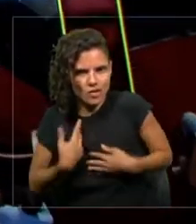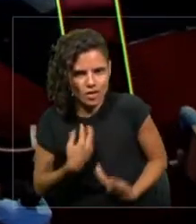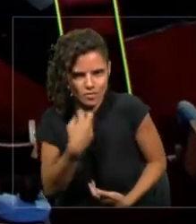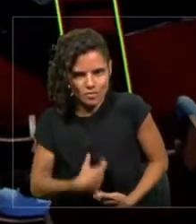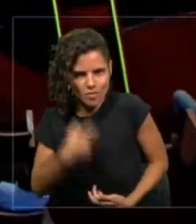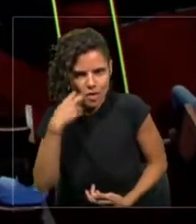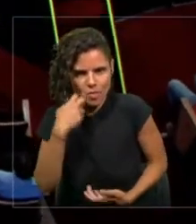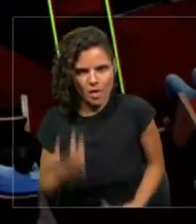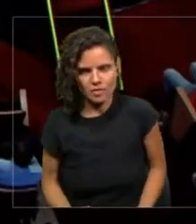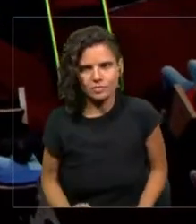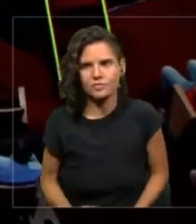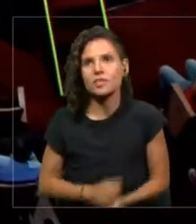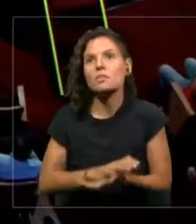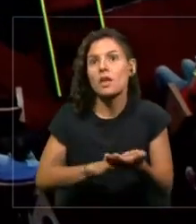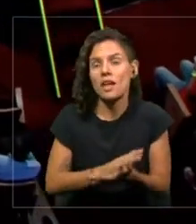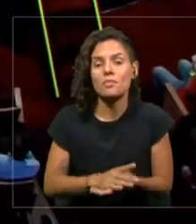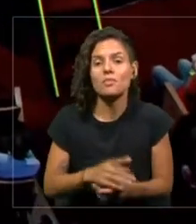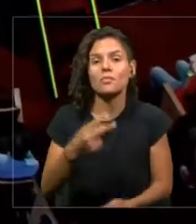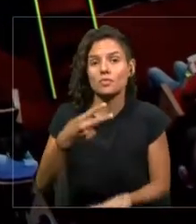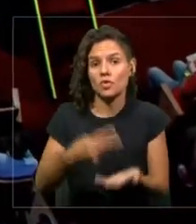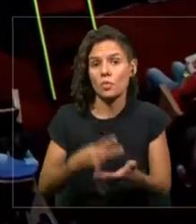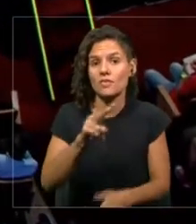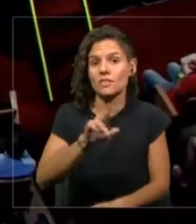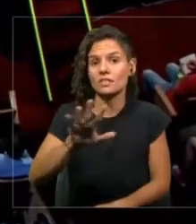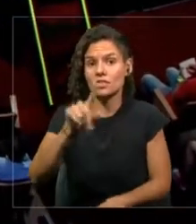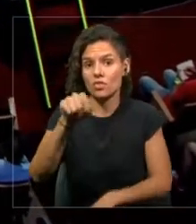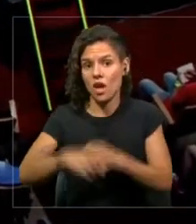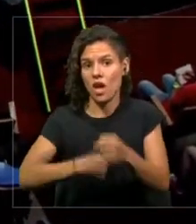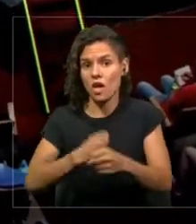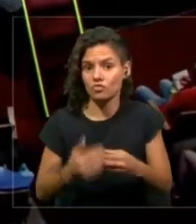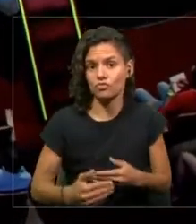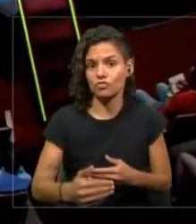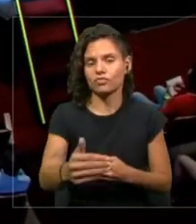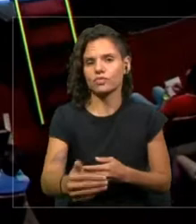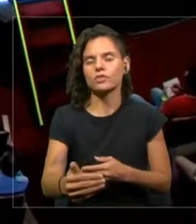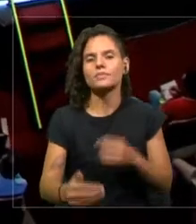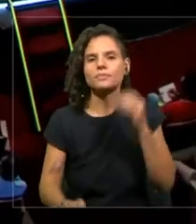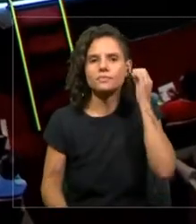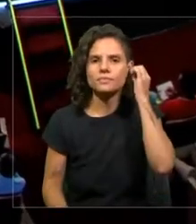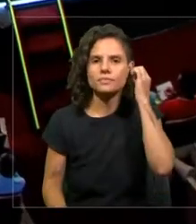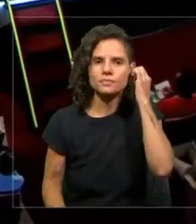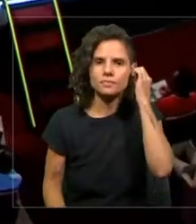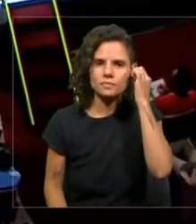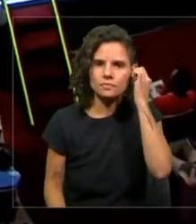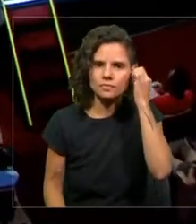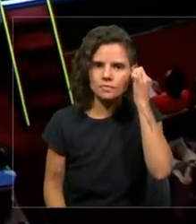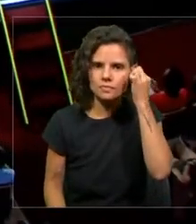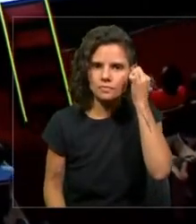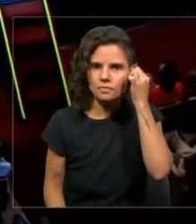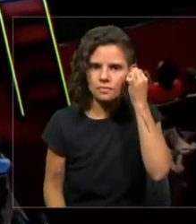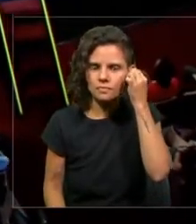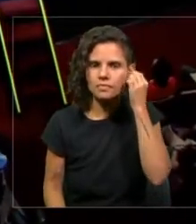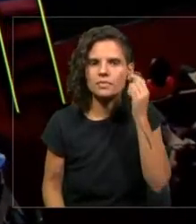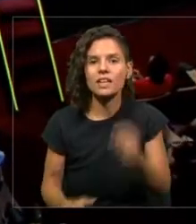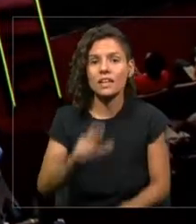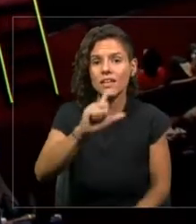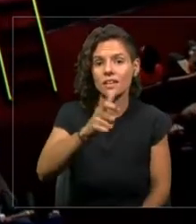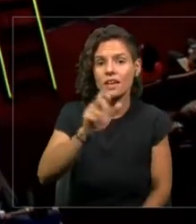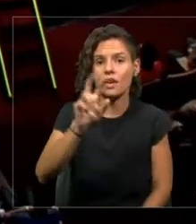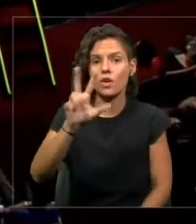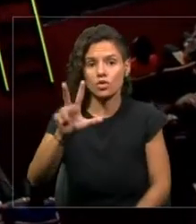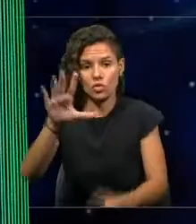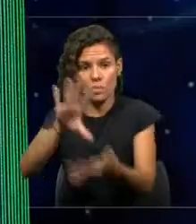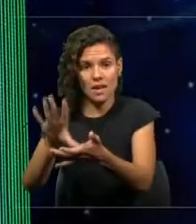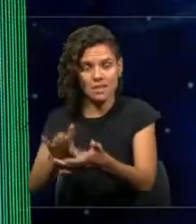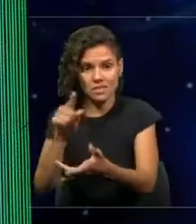ejemplos. Para el año 2025, en el grupo de los países que conforman el G8, cada uno de